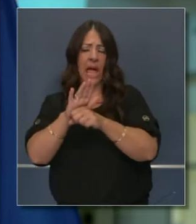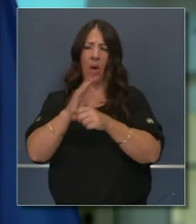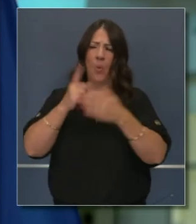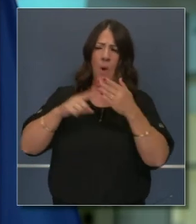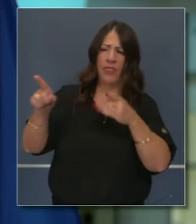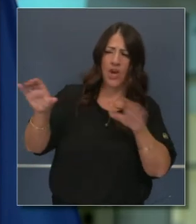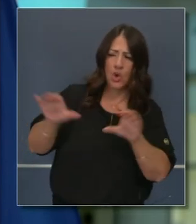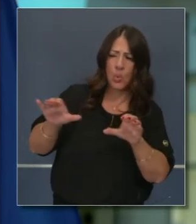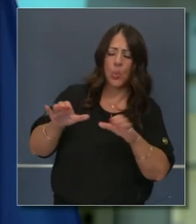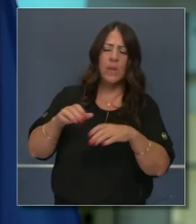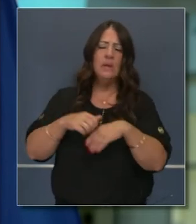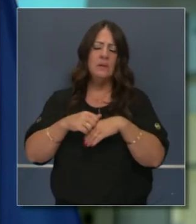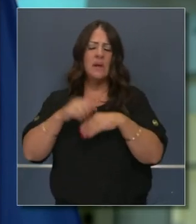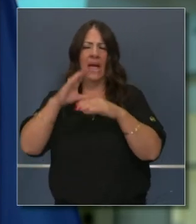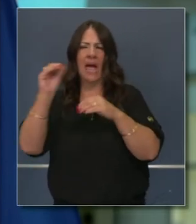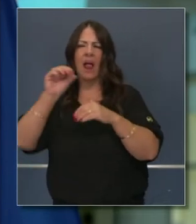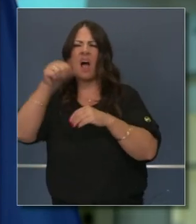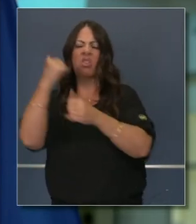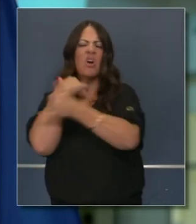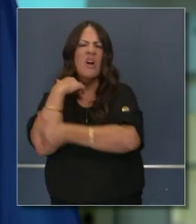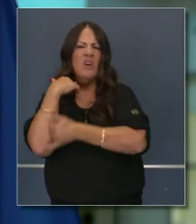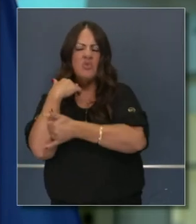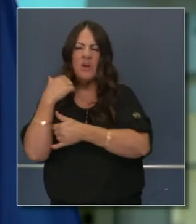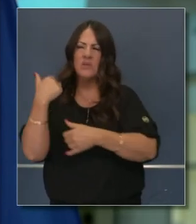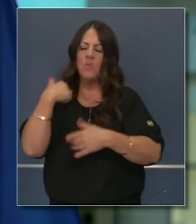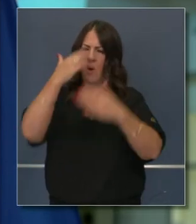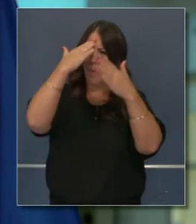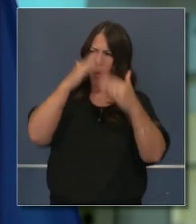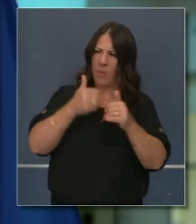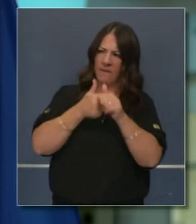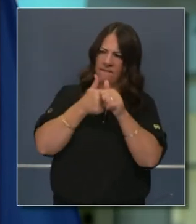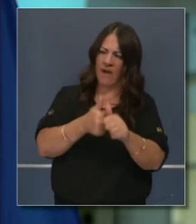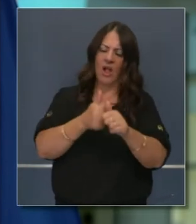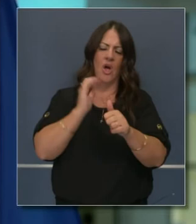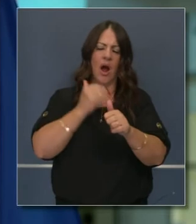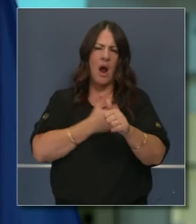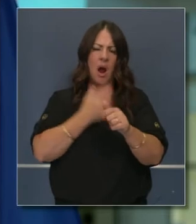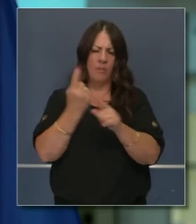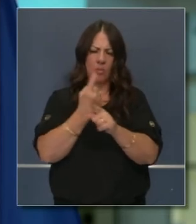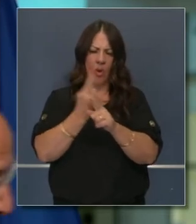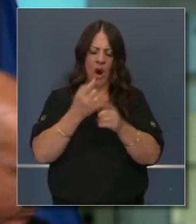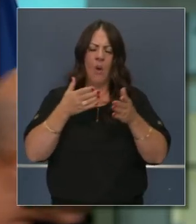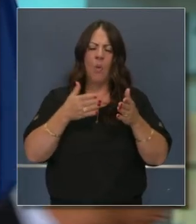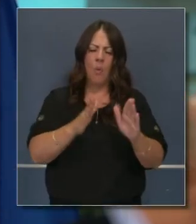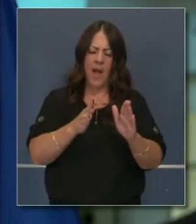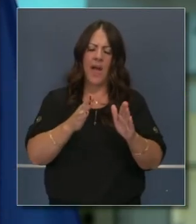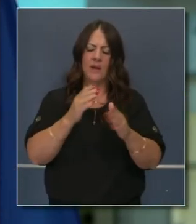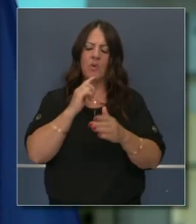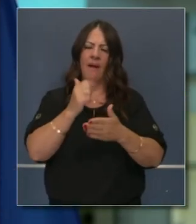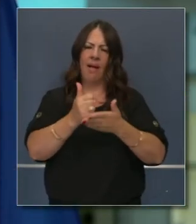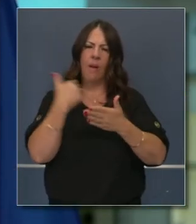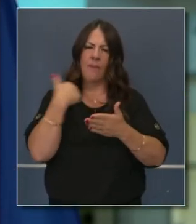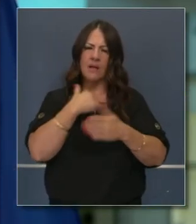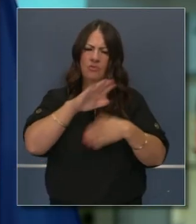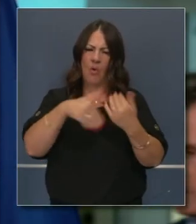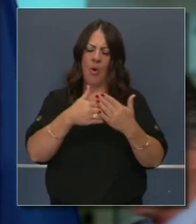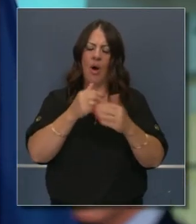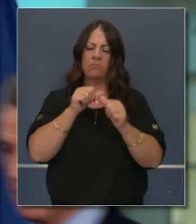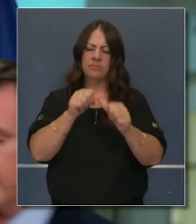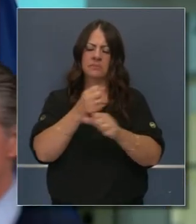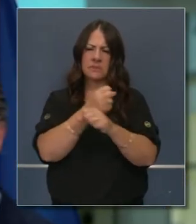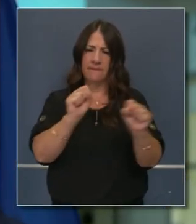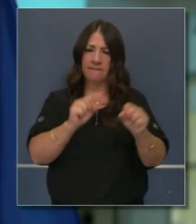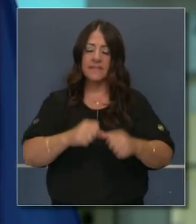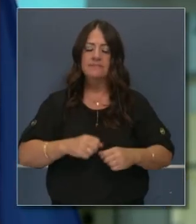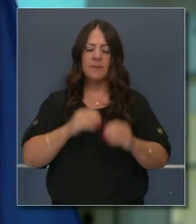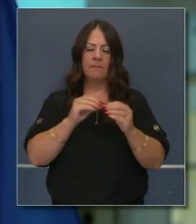o del mundo. Pero seguimos manteniendo curso en California y esperamos que eso siga manteniéndonos en este punto tan alto y